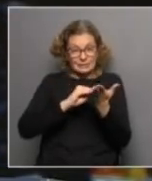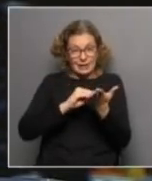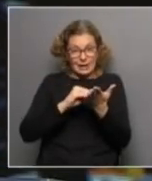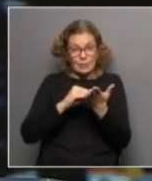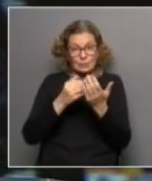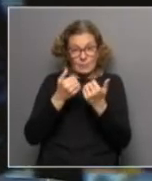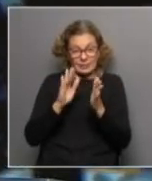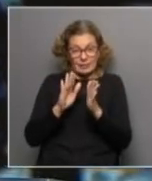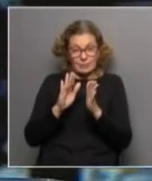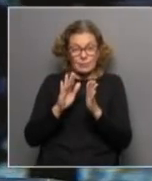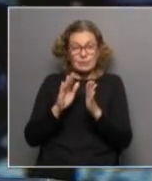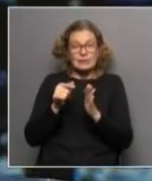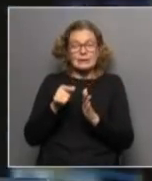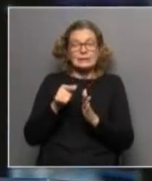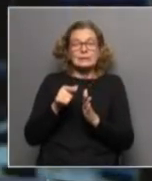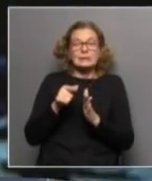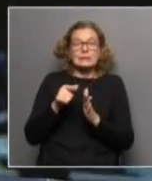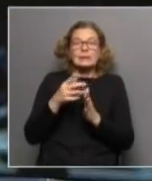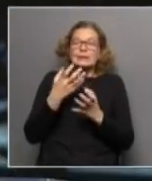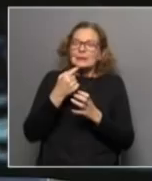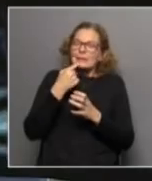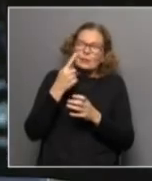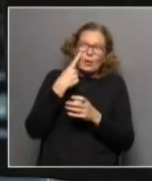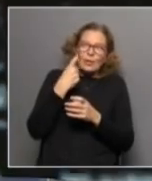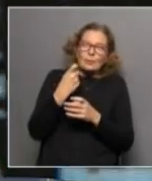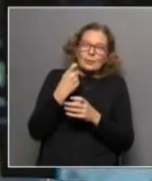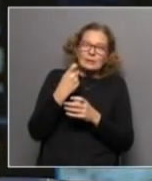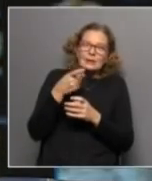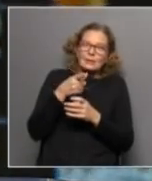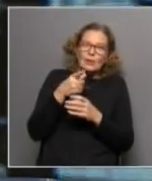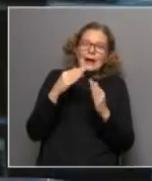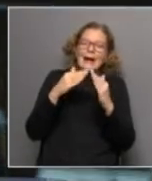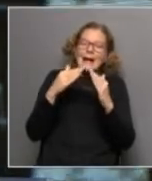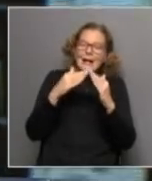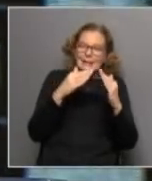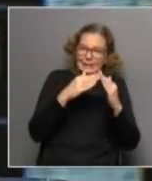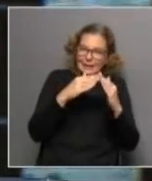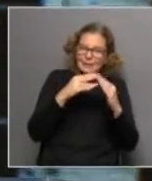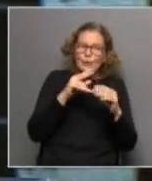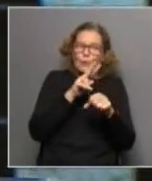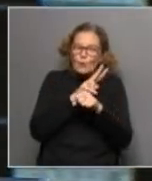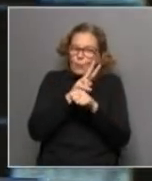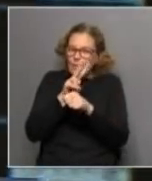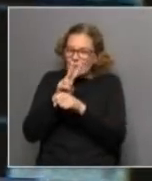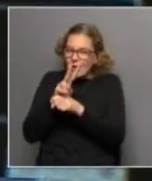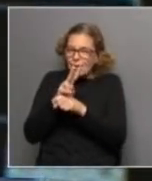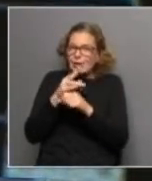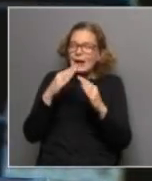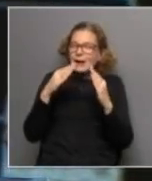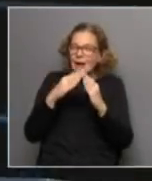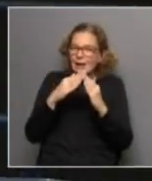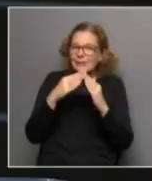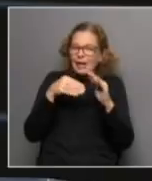del principio, son indicadores que están construidos a nivel de hogar, y sí podemos decir, bueno, los hogares con niños